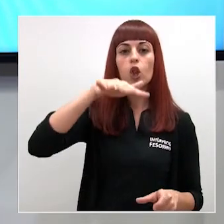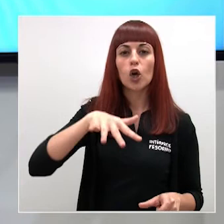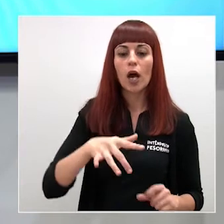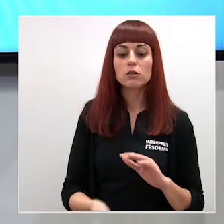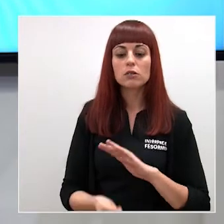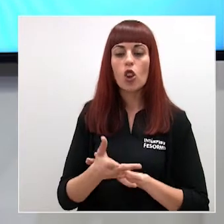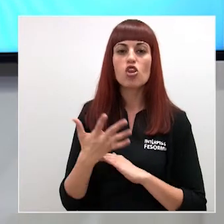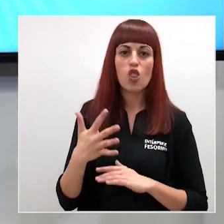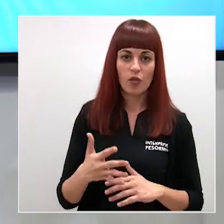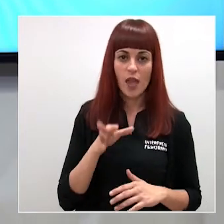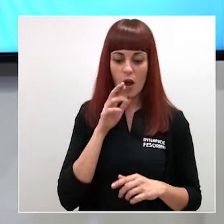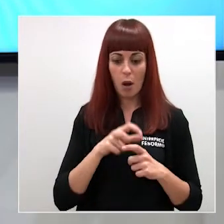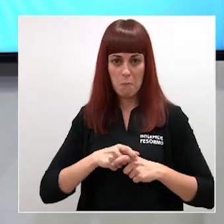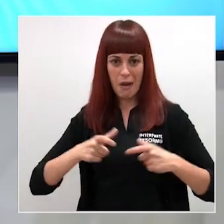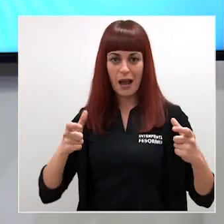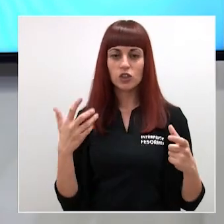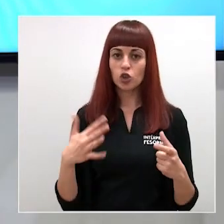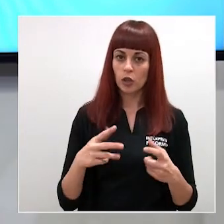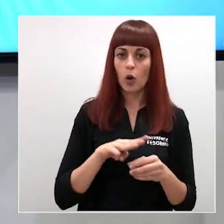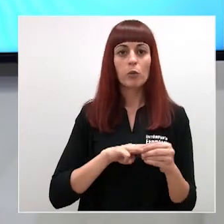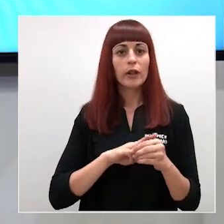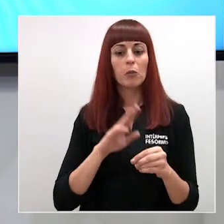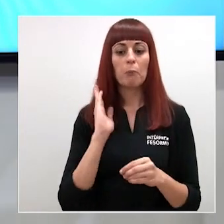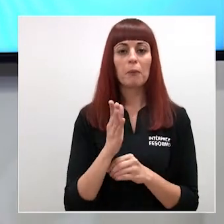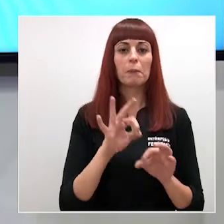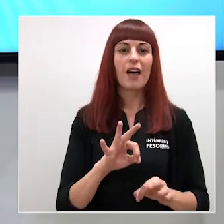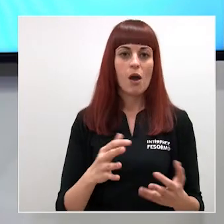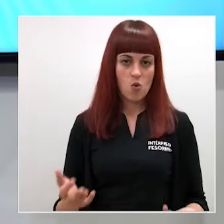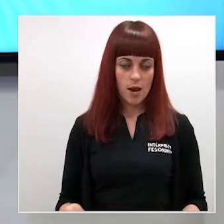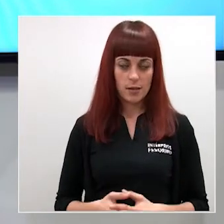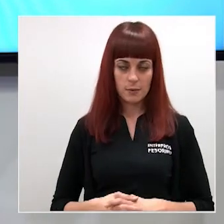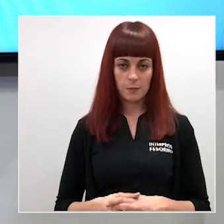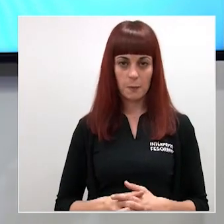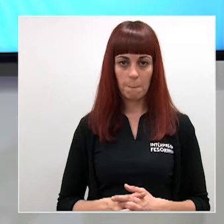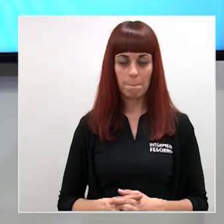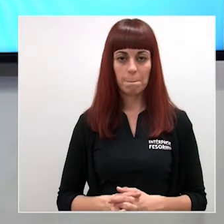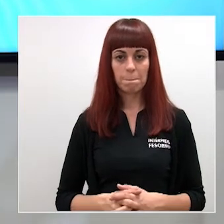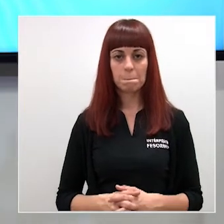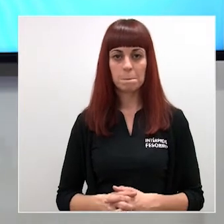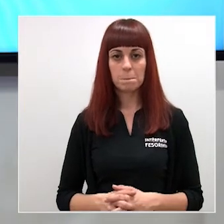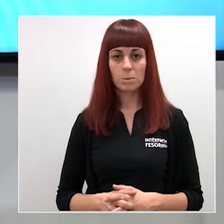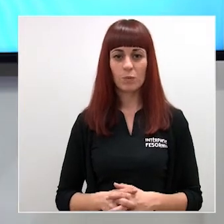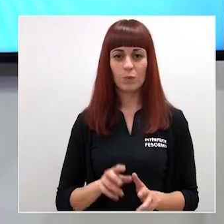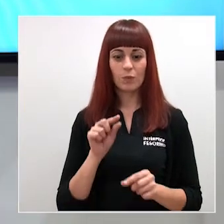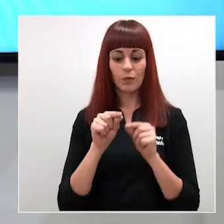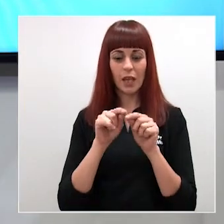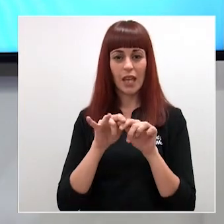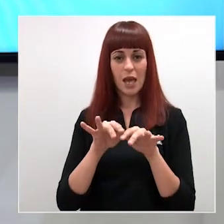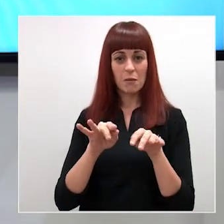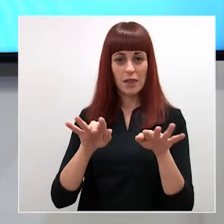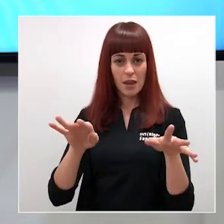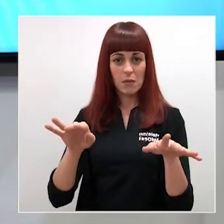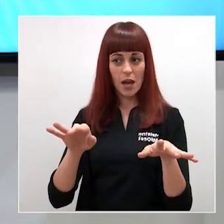están ahora mismo los picos y dónde están los afectados por COVID-19 la extensión de la epidemia tiene mucho que ver con el